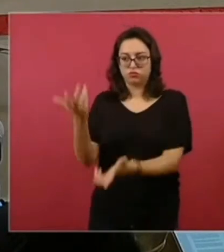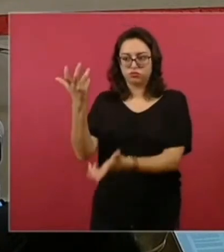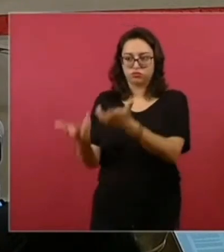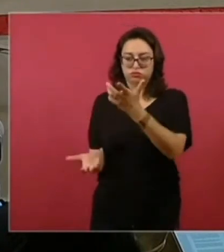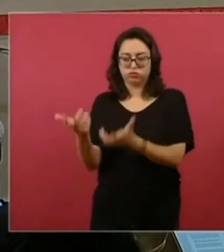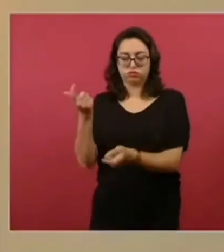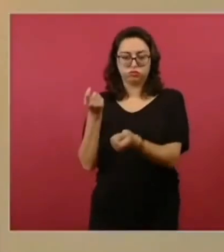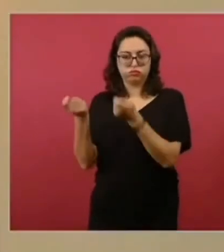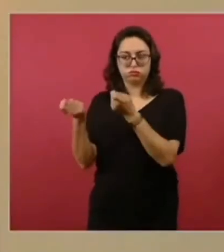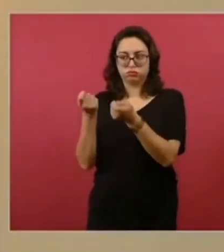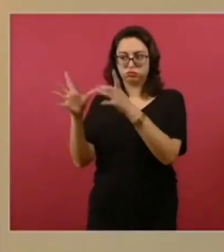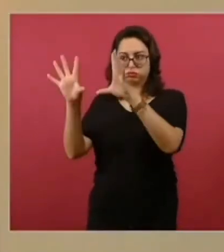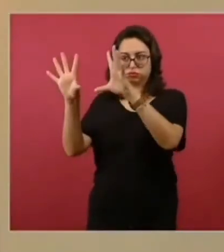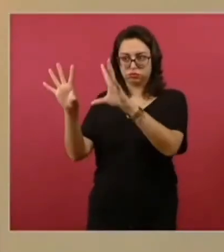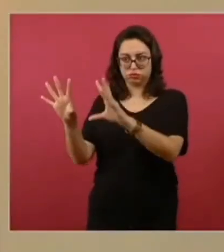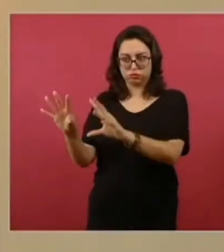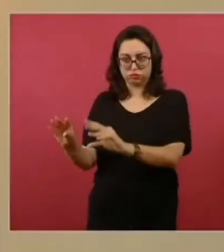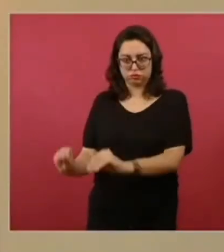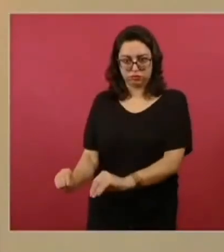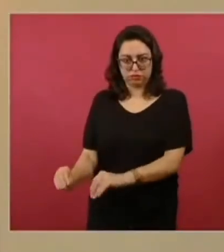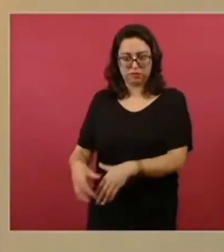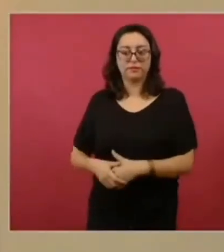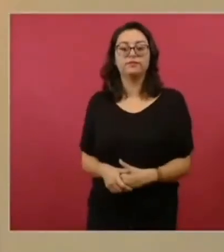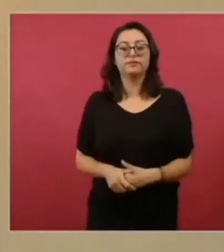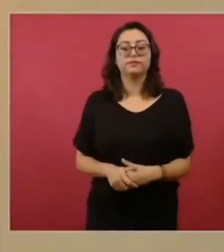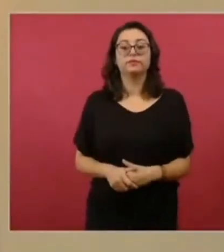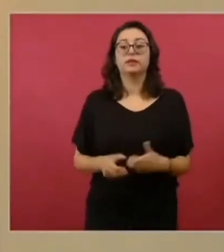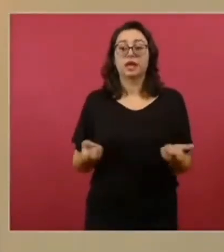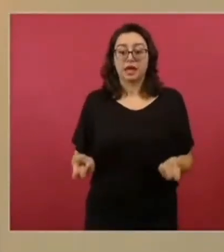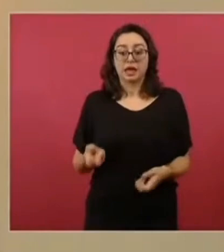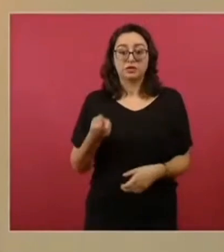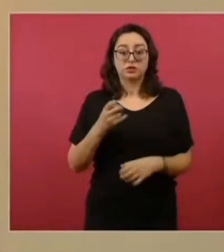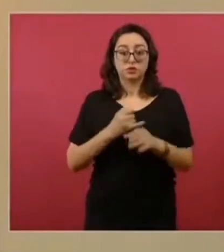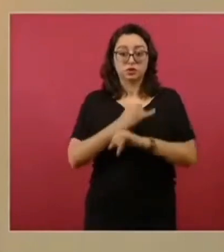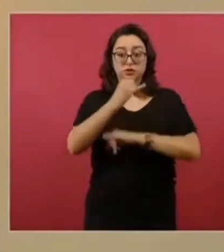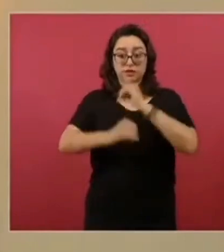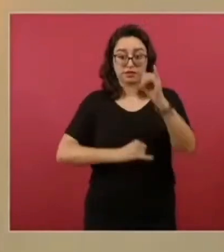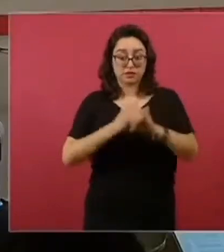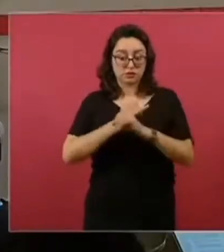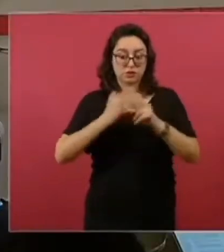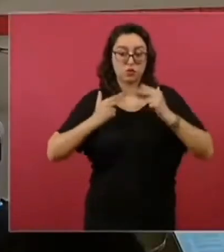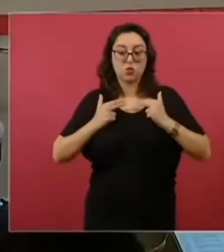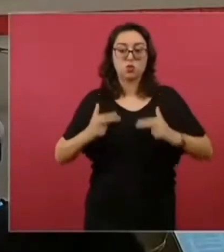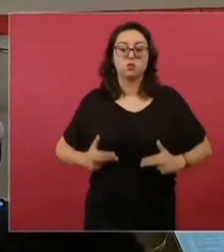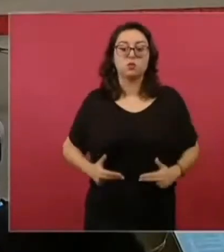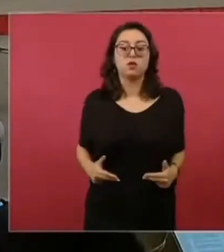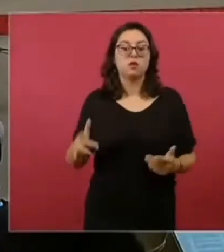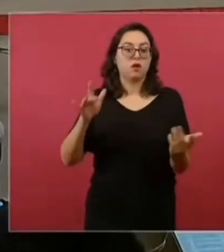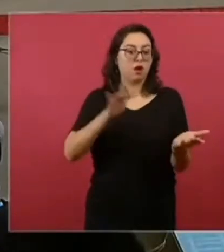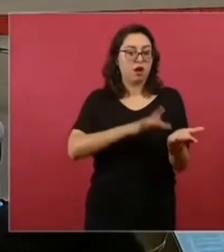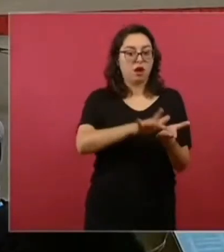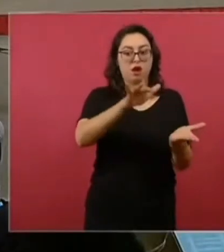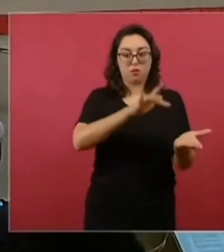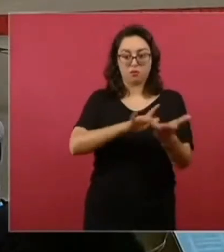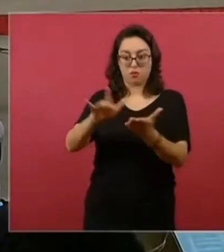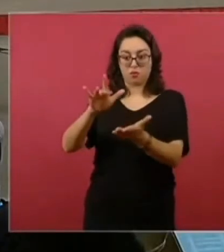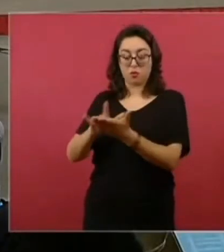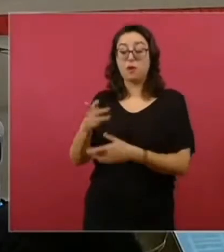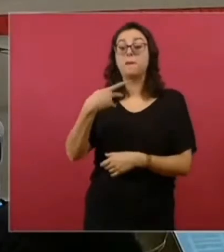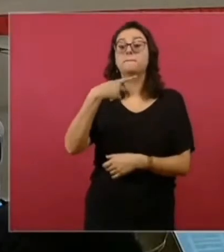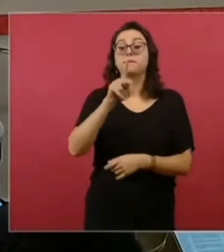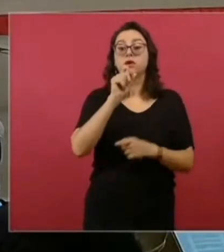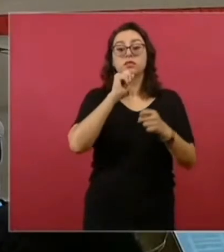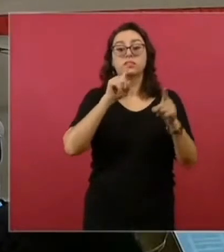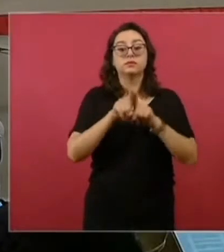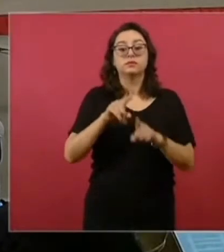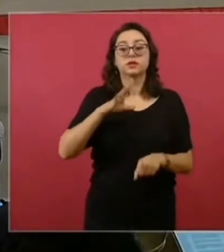fuego. Esto es en cuanto a ayuda humanitaria, pero no es todo lo que hacemos. También hemos estado trabajando de la mano